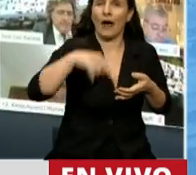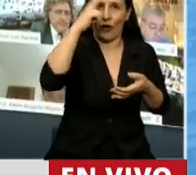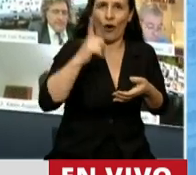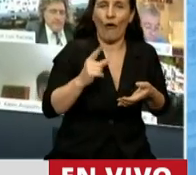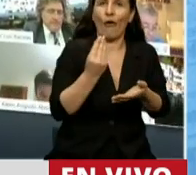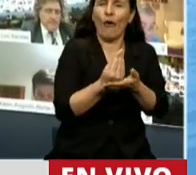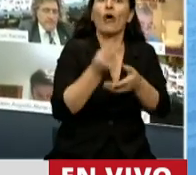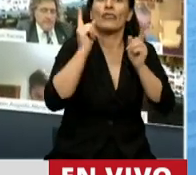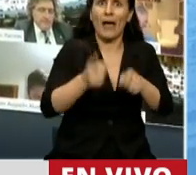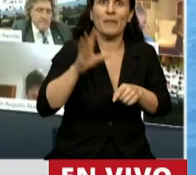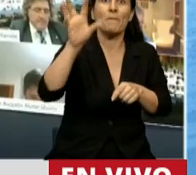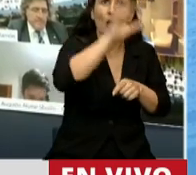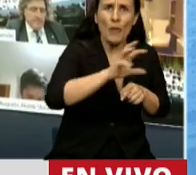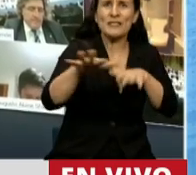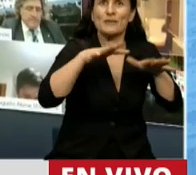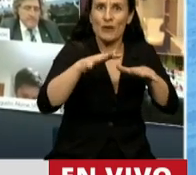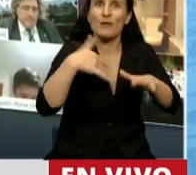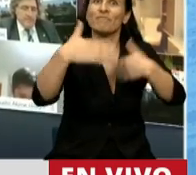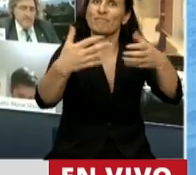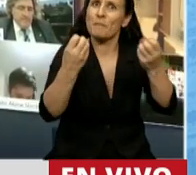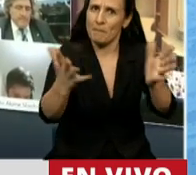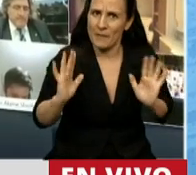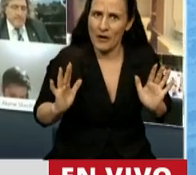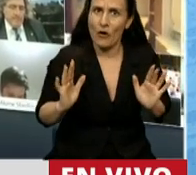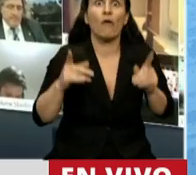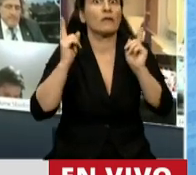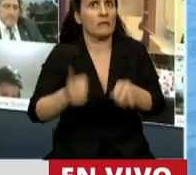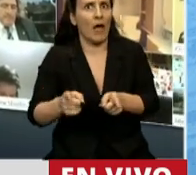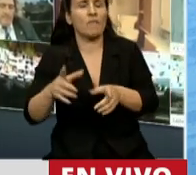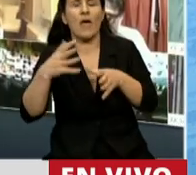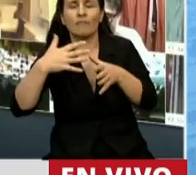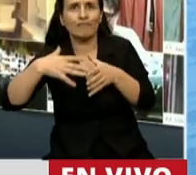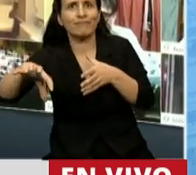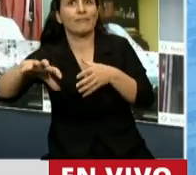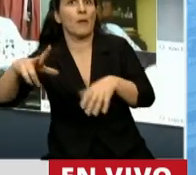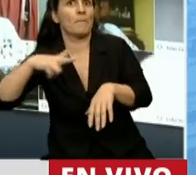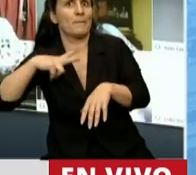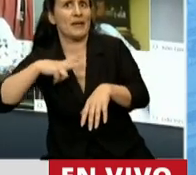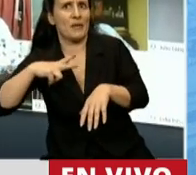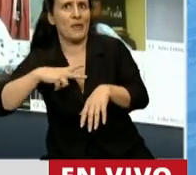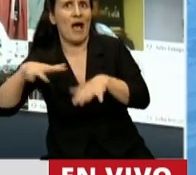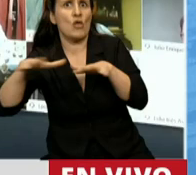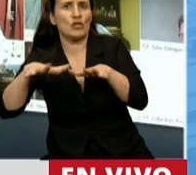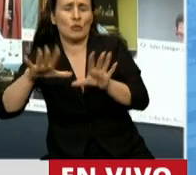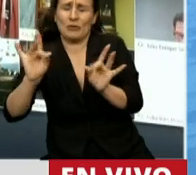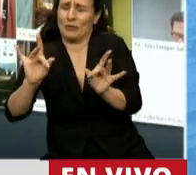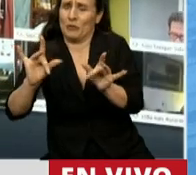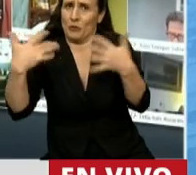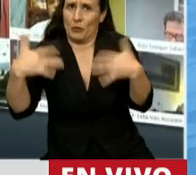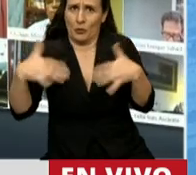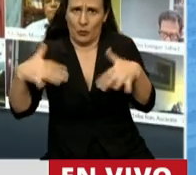de las provincias, sino esencialmente del sector privado que está en una situación de enorme dificultad.